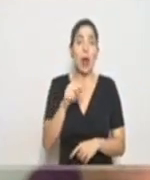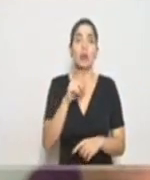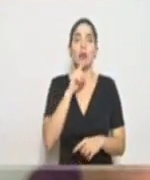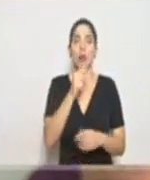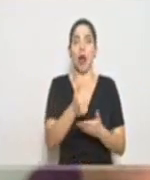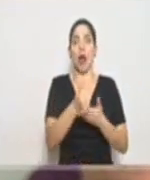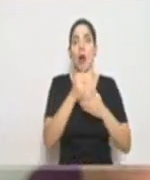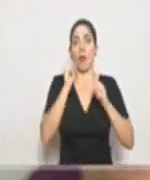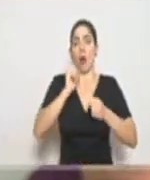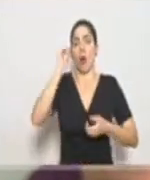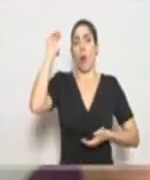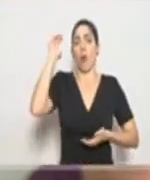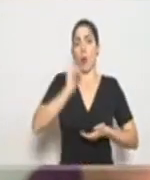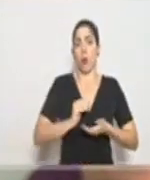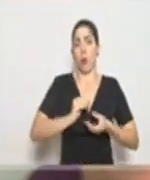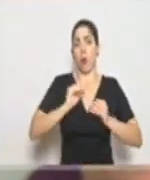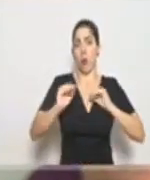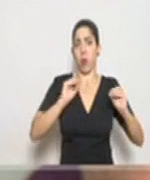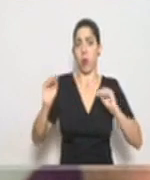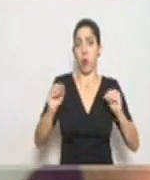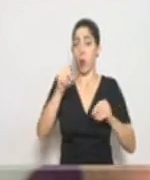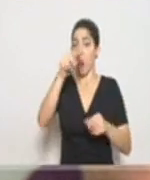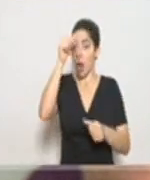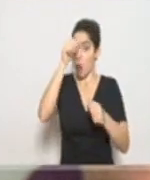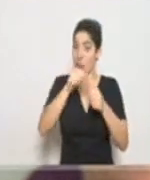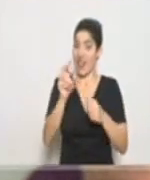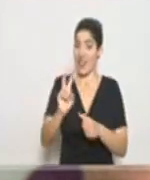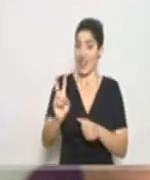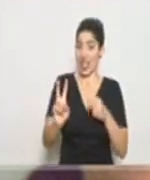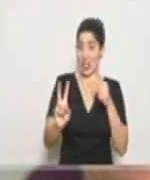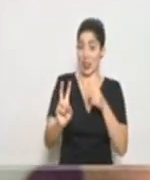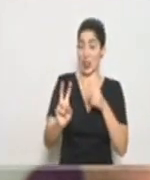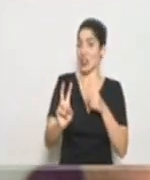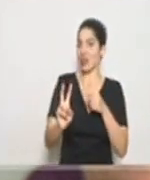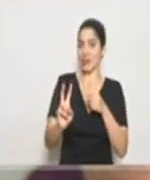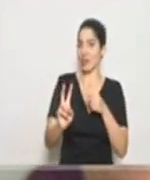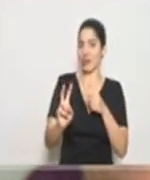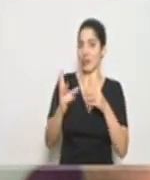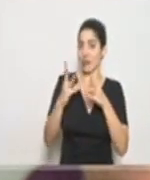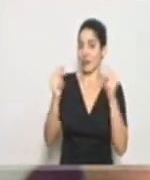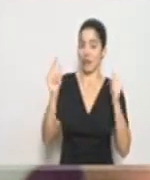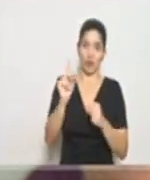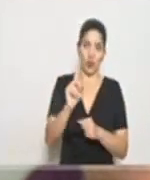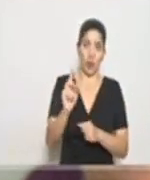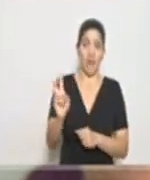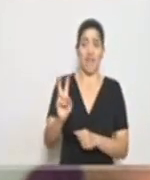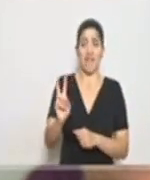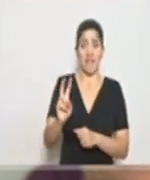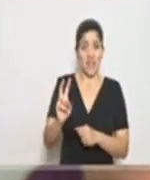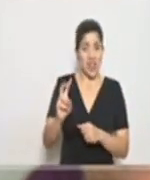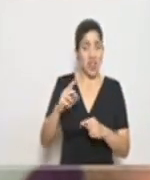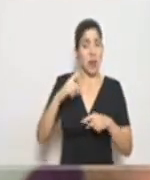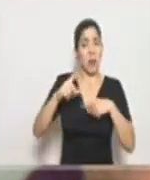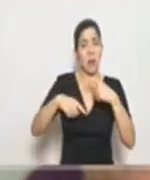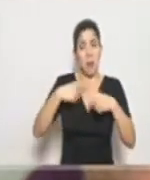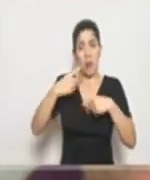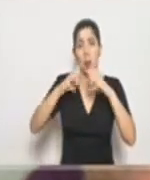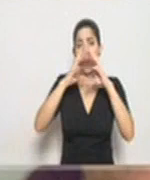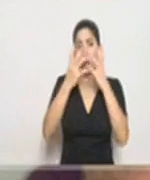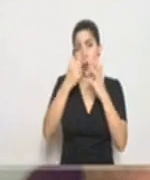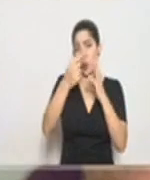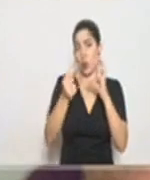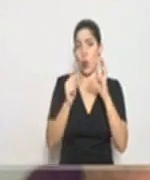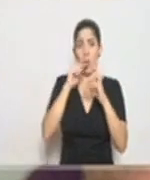importantemente las transmisiones, recordemos que el virus no se va a ir, el virus está y va a recircular en el mundo y no